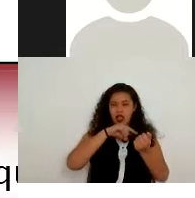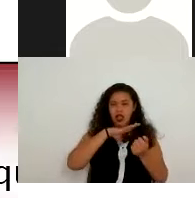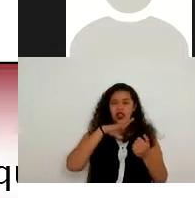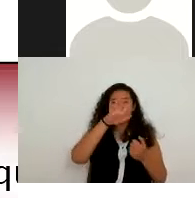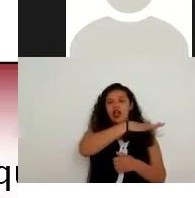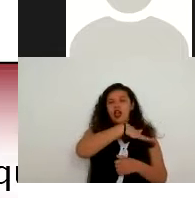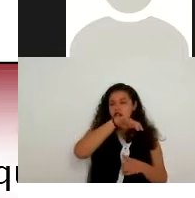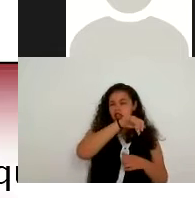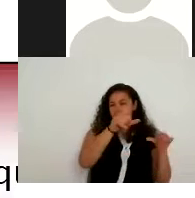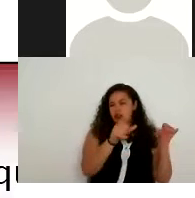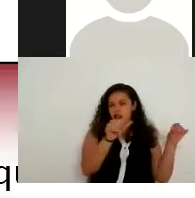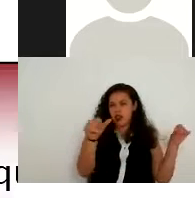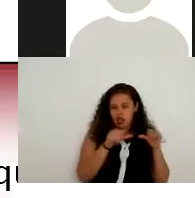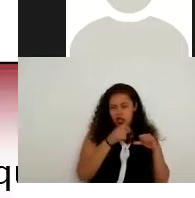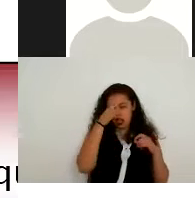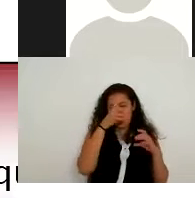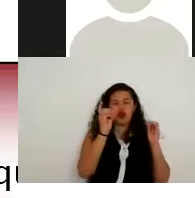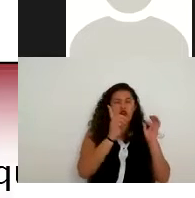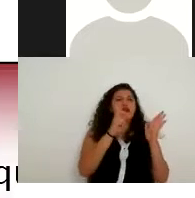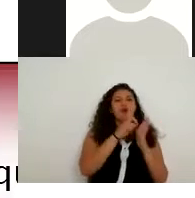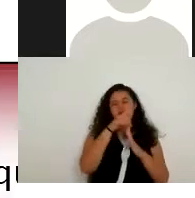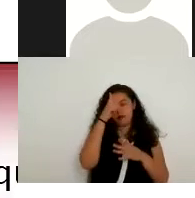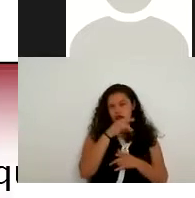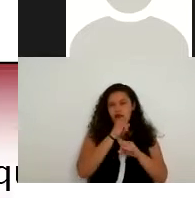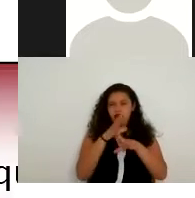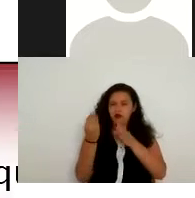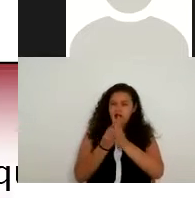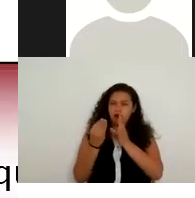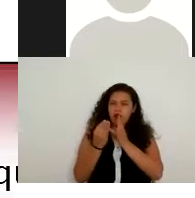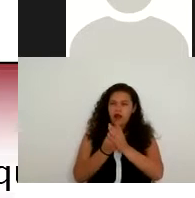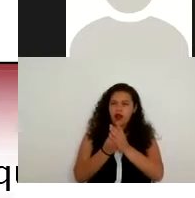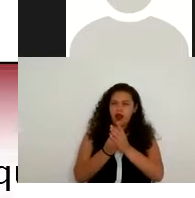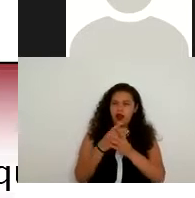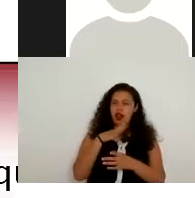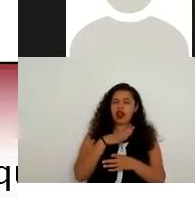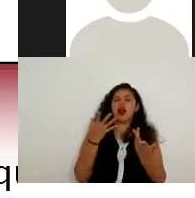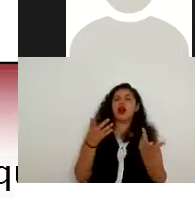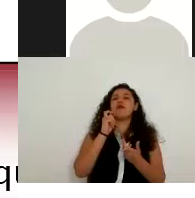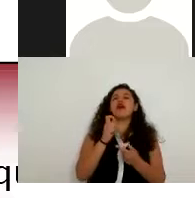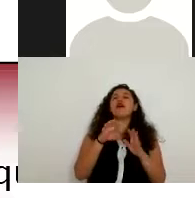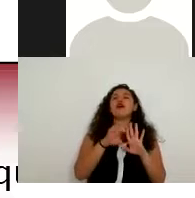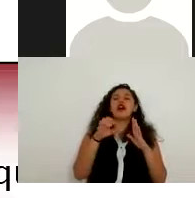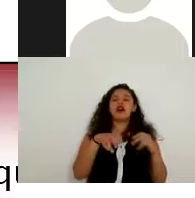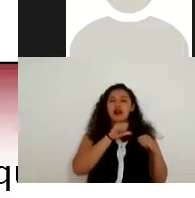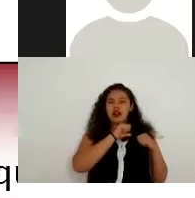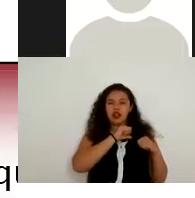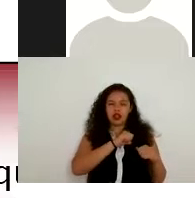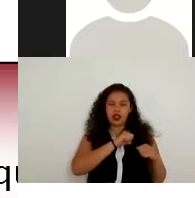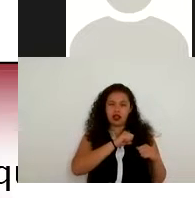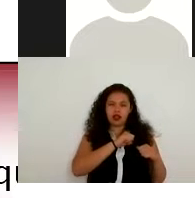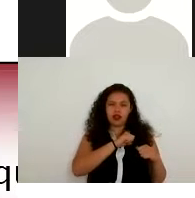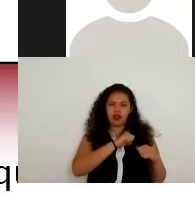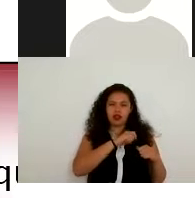departamento de datos personales es decir quien está dando trámite a las solicitudes de derecho ARCO